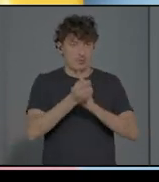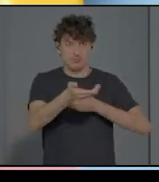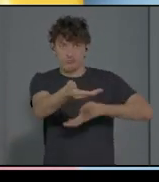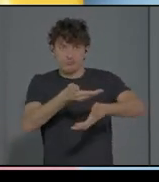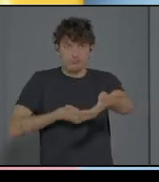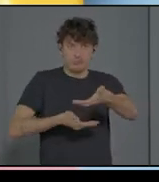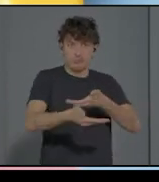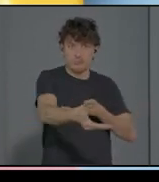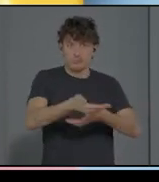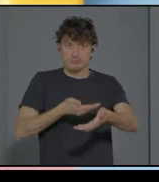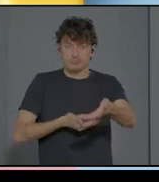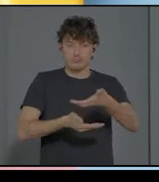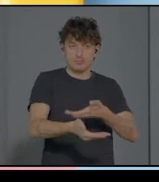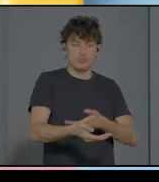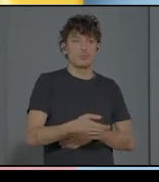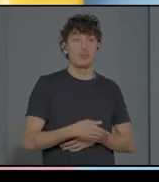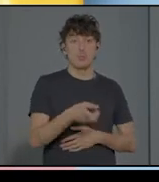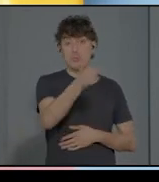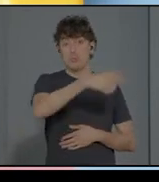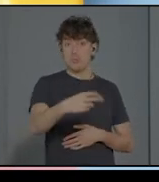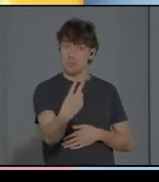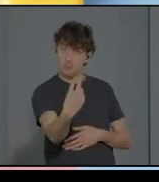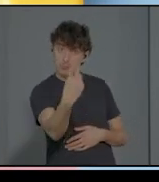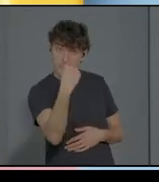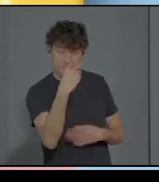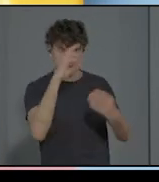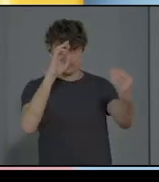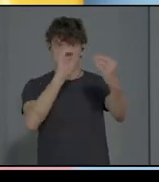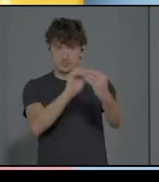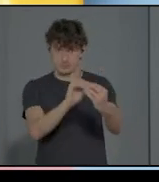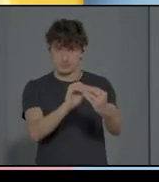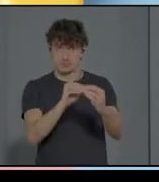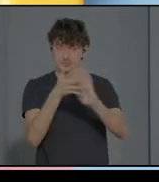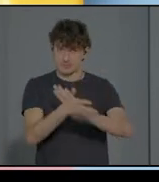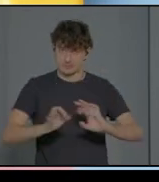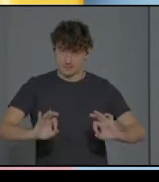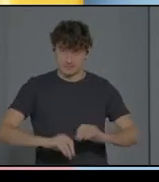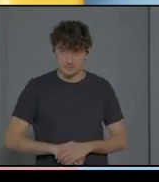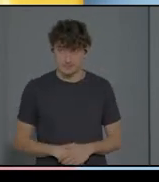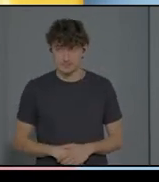pues estáis sincronizados conmigo. Si yo hablara sin